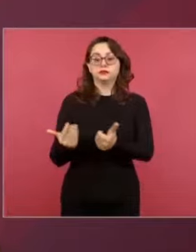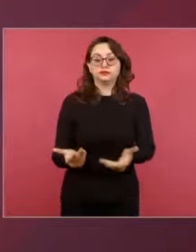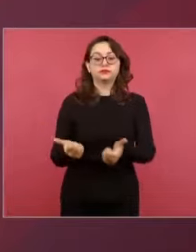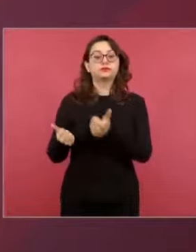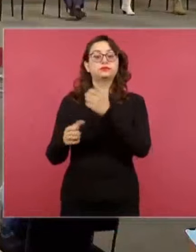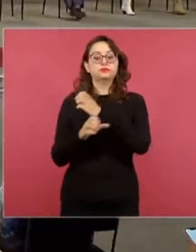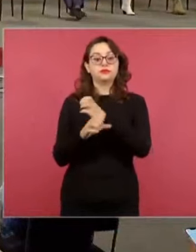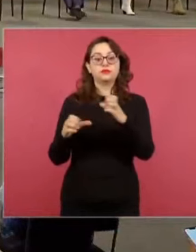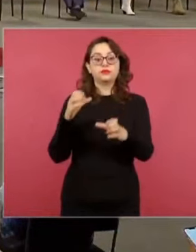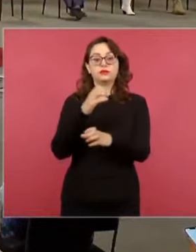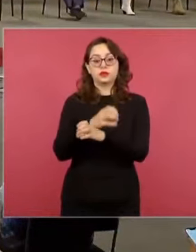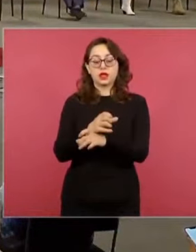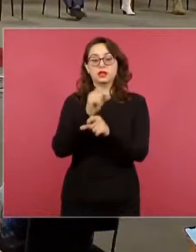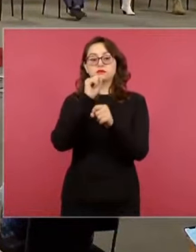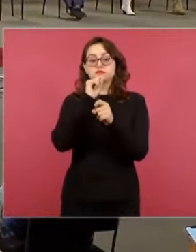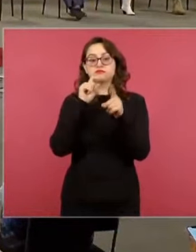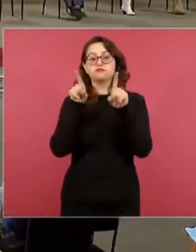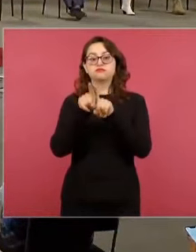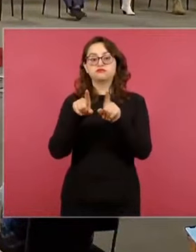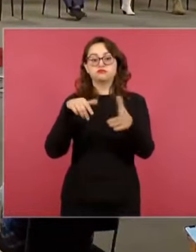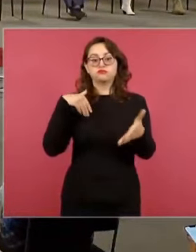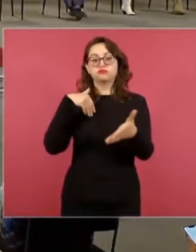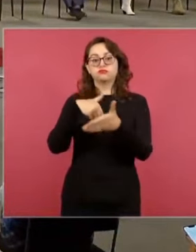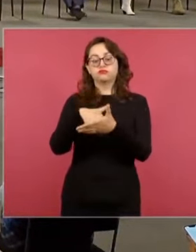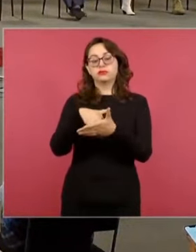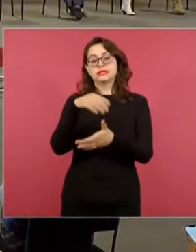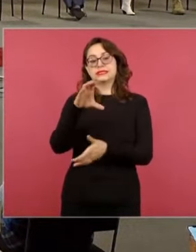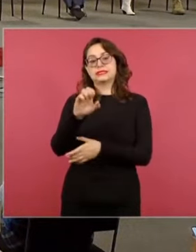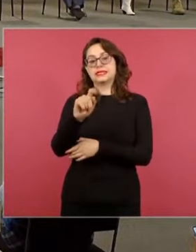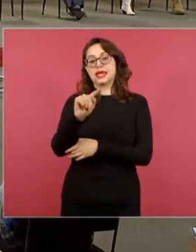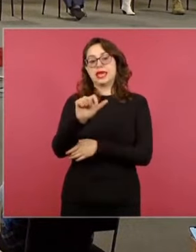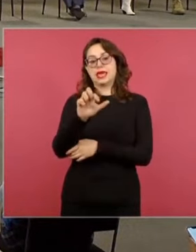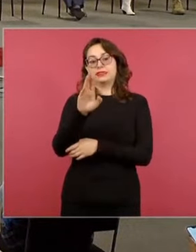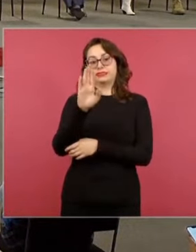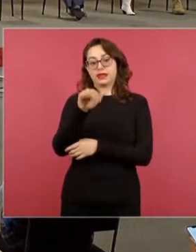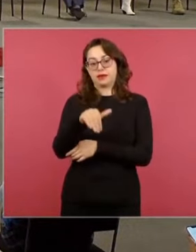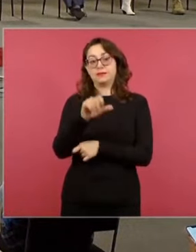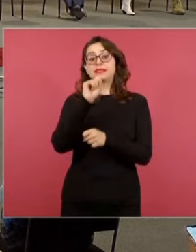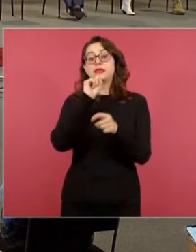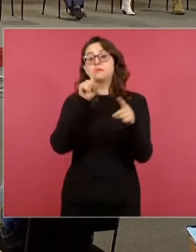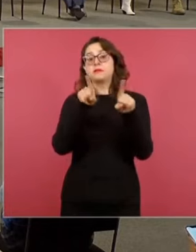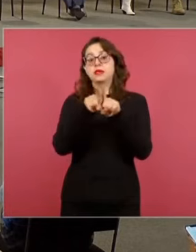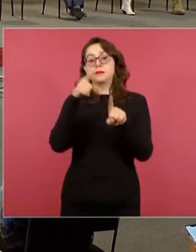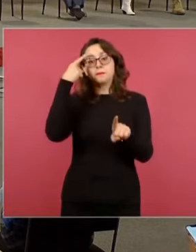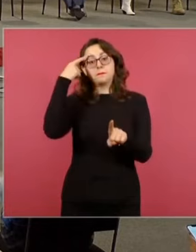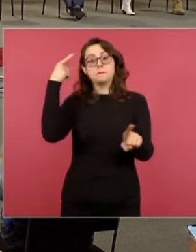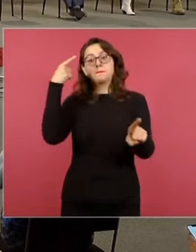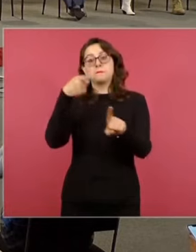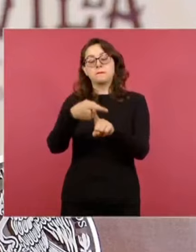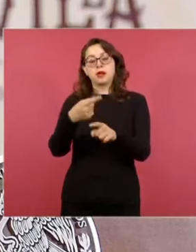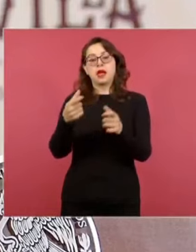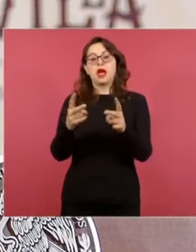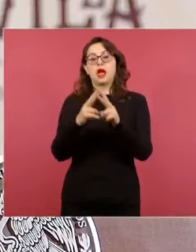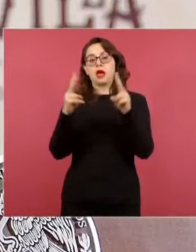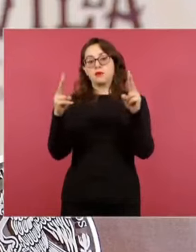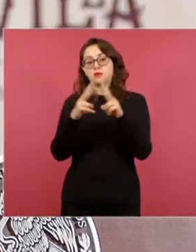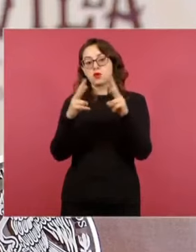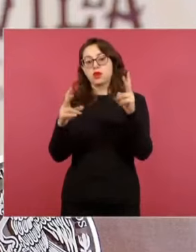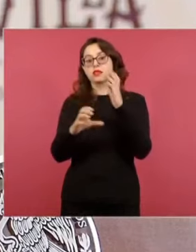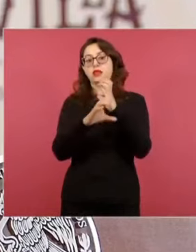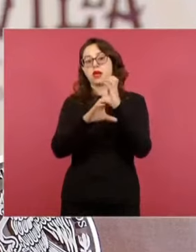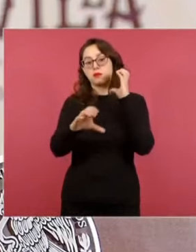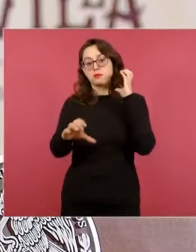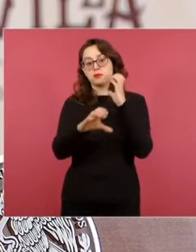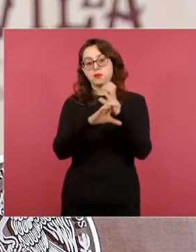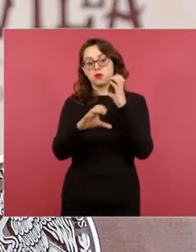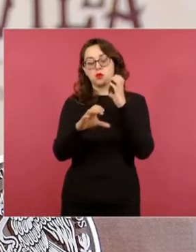multimodal, también de transporte de carga en Cancún, Quintana Roo. Esto nos permitirá transportar carga